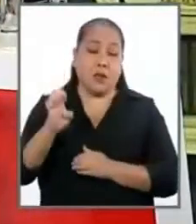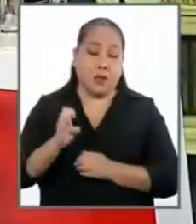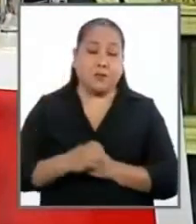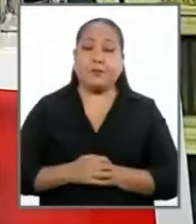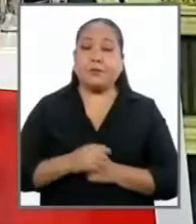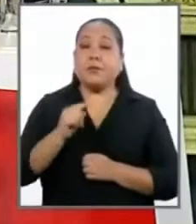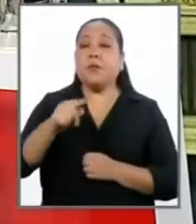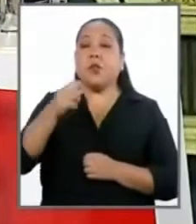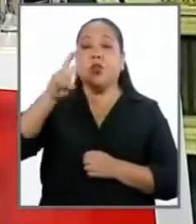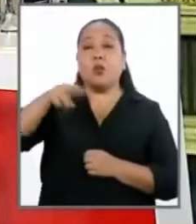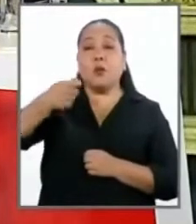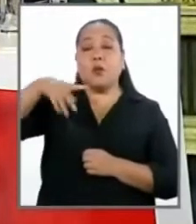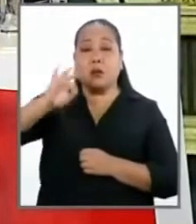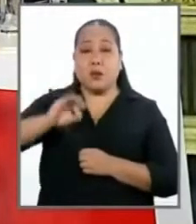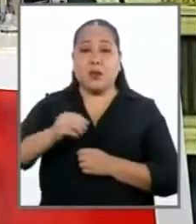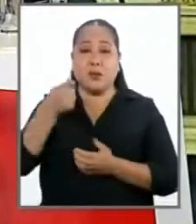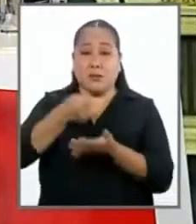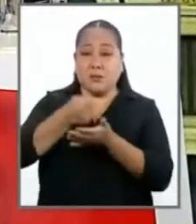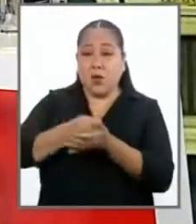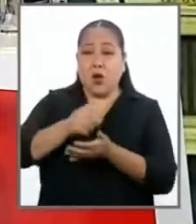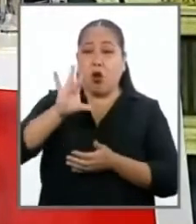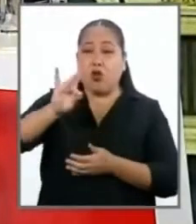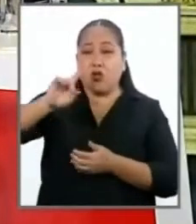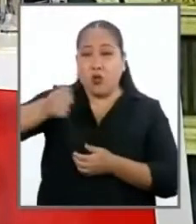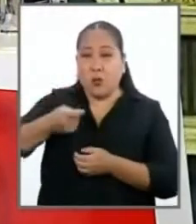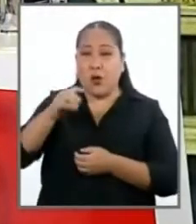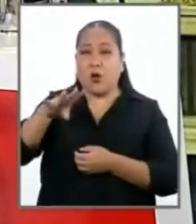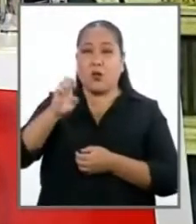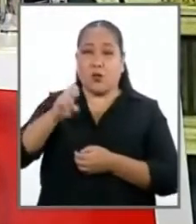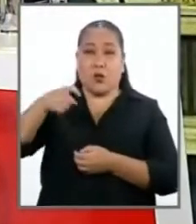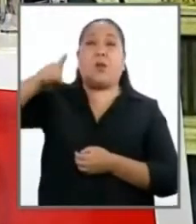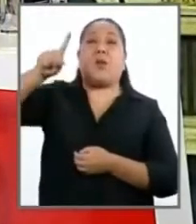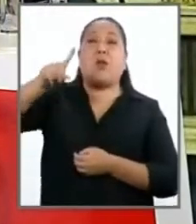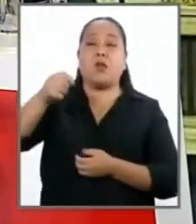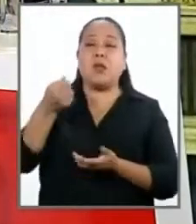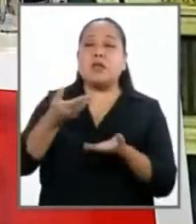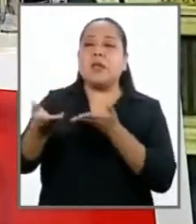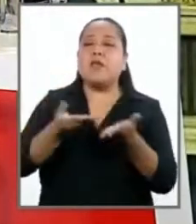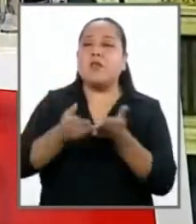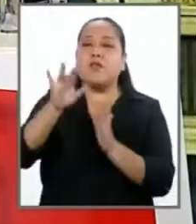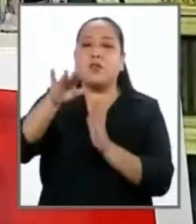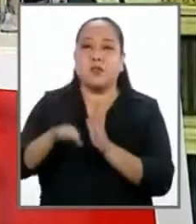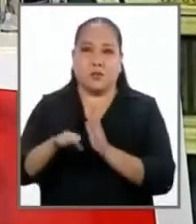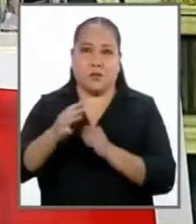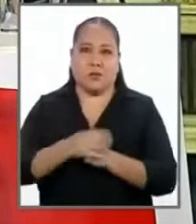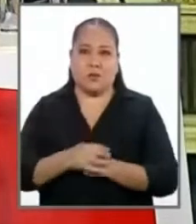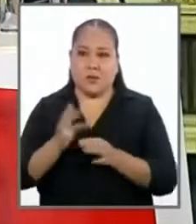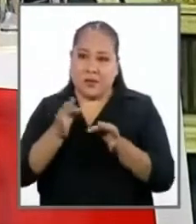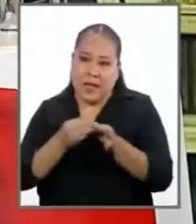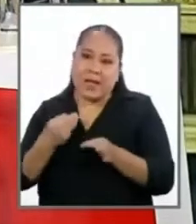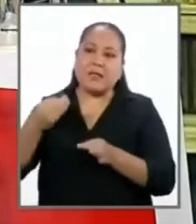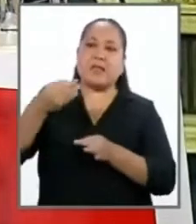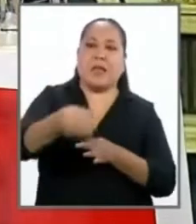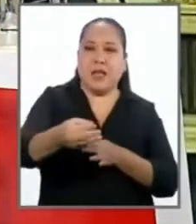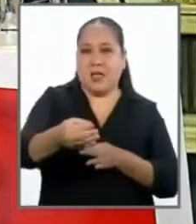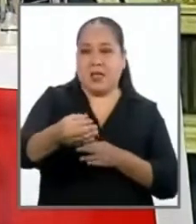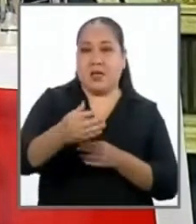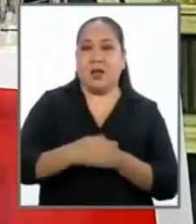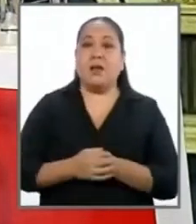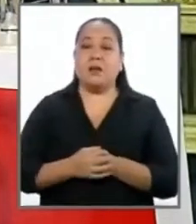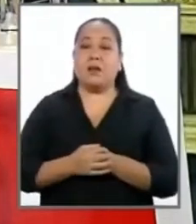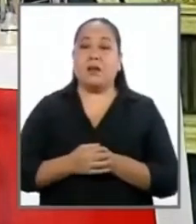se gastaron 8.400 millones a través de órdenes de servicios menores. Es decir, se salta, evidentemente,